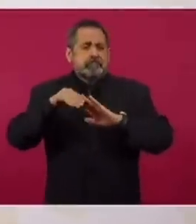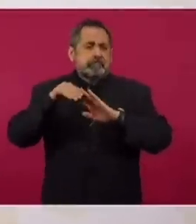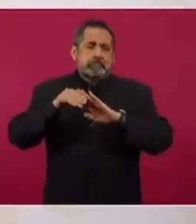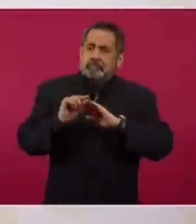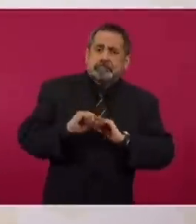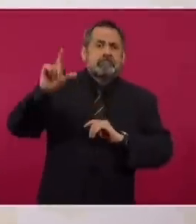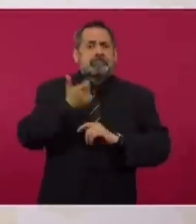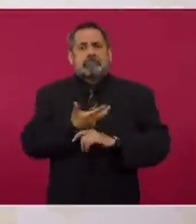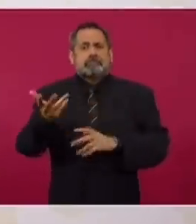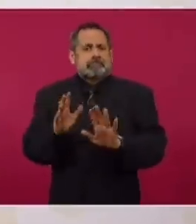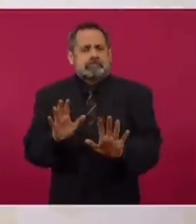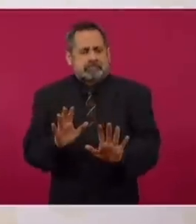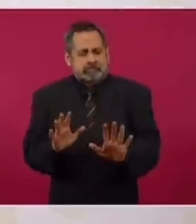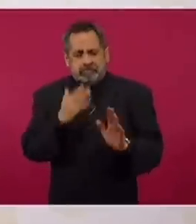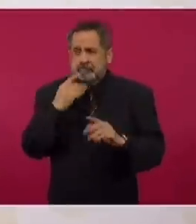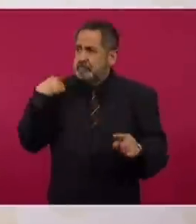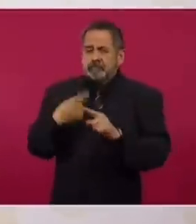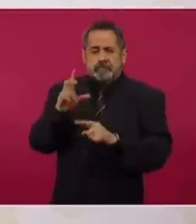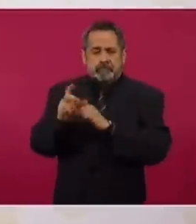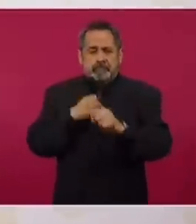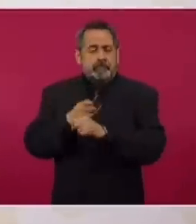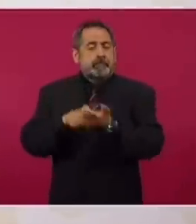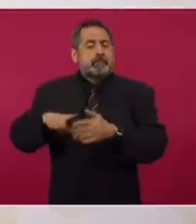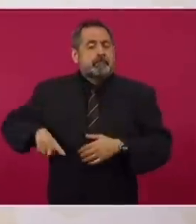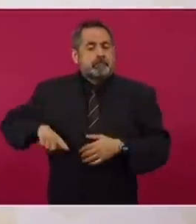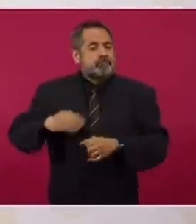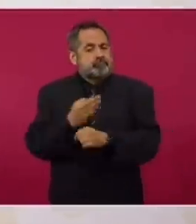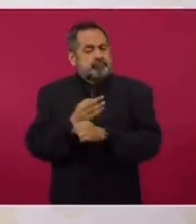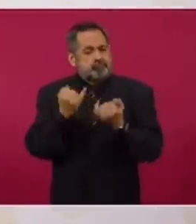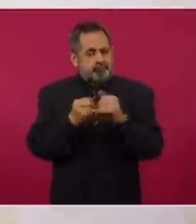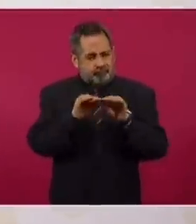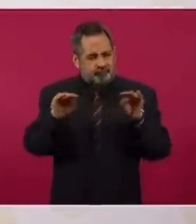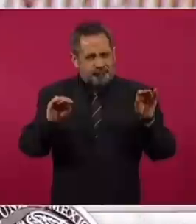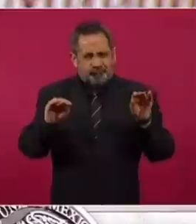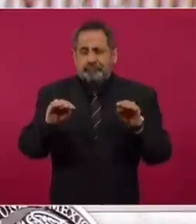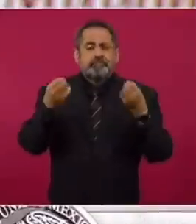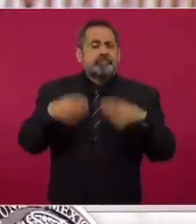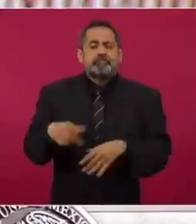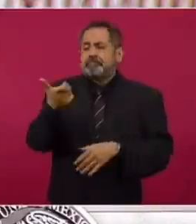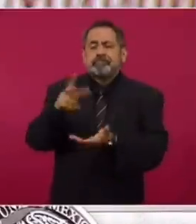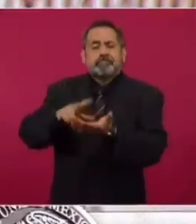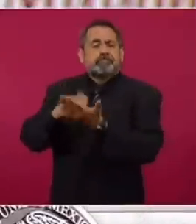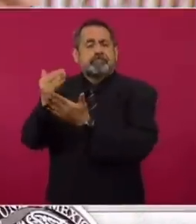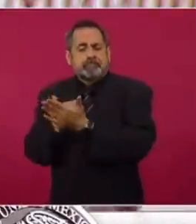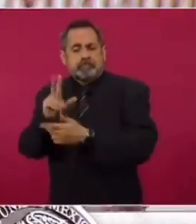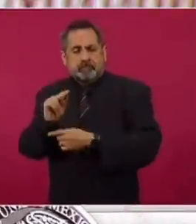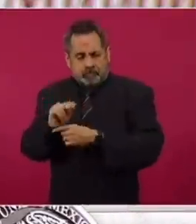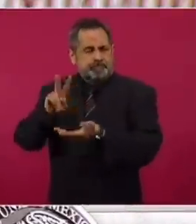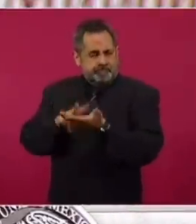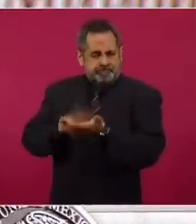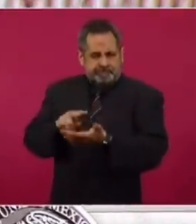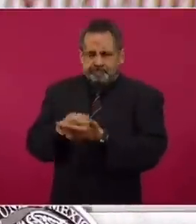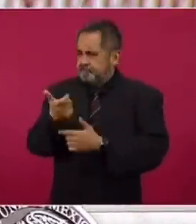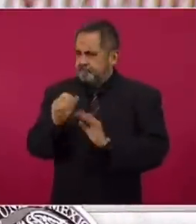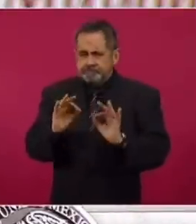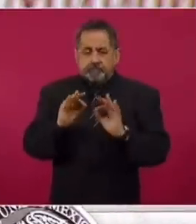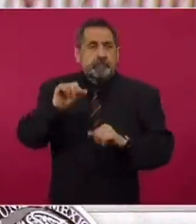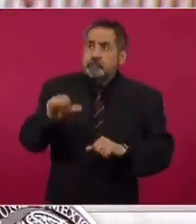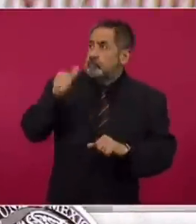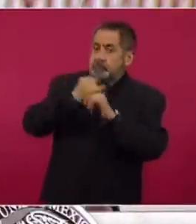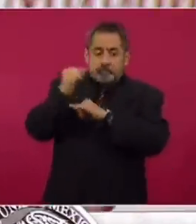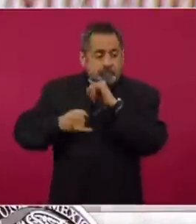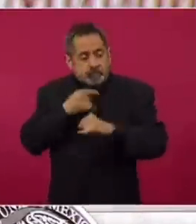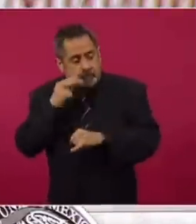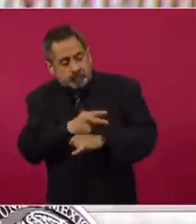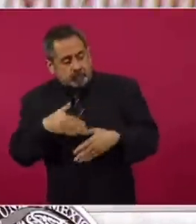desde los últimos 30 años, pues es el gobierno en el que ha tenido la menor devaluación nuestra moneda. Eso es una señal de confianza de los